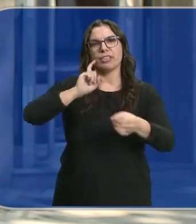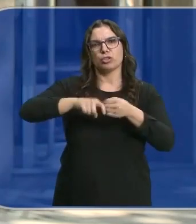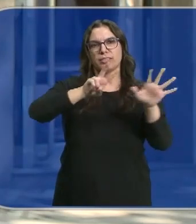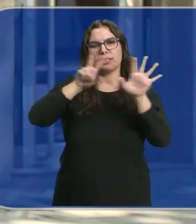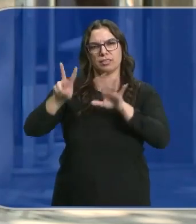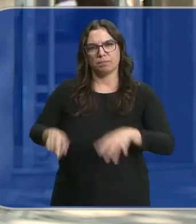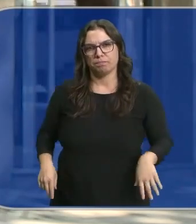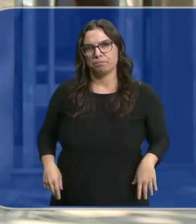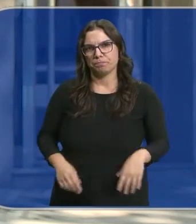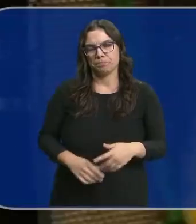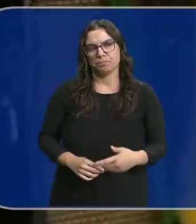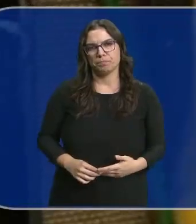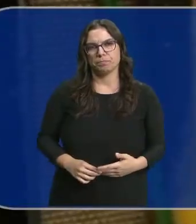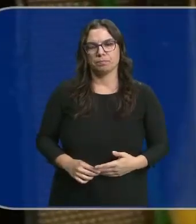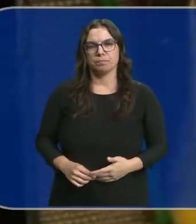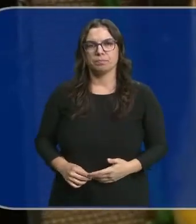77.